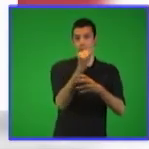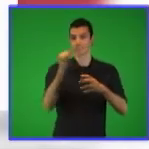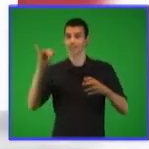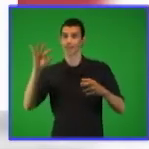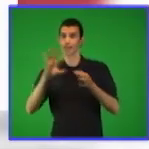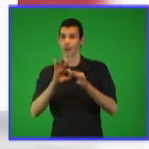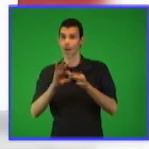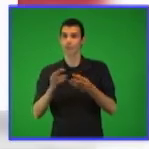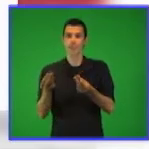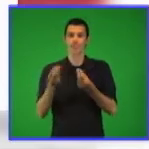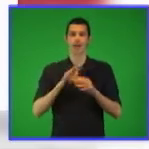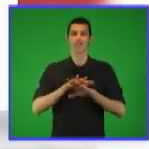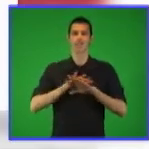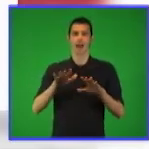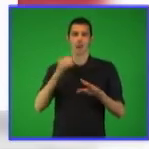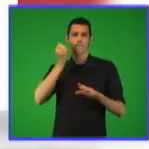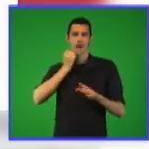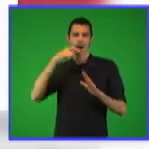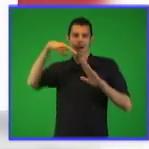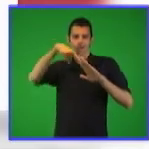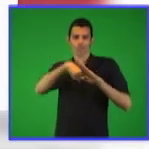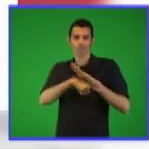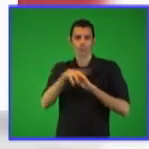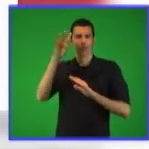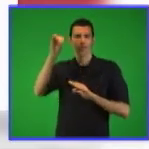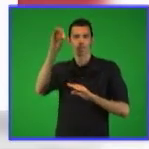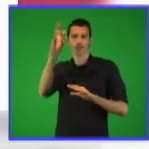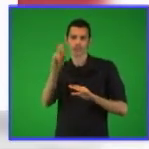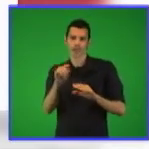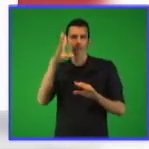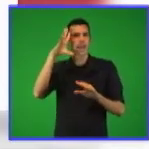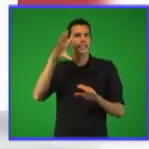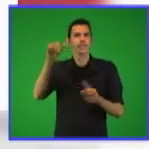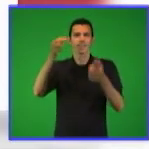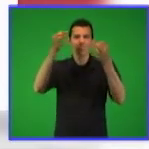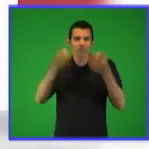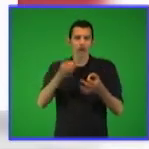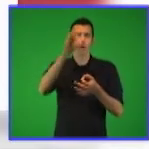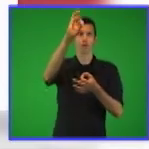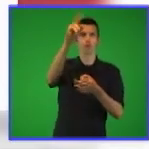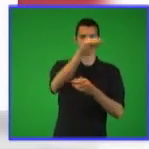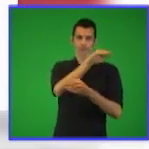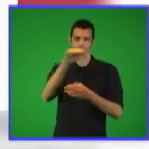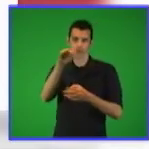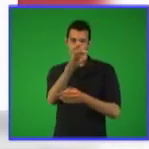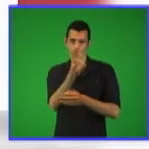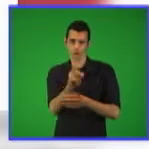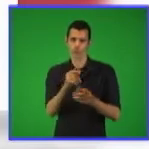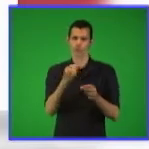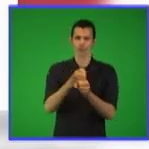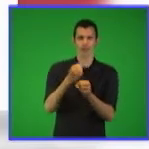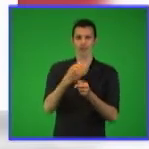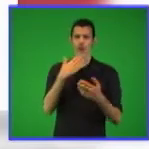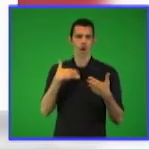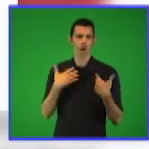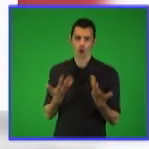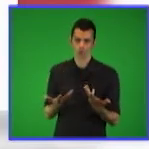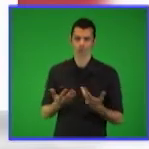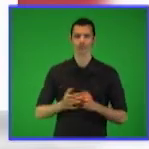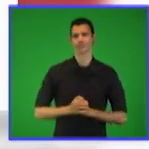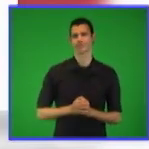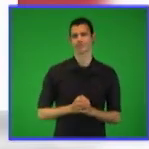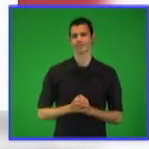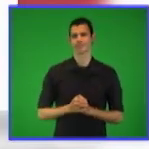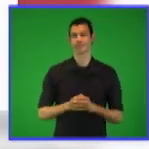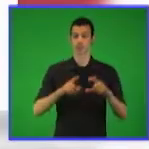contenido con los ejemplos y ejercicios correspondientes lo pueden encontrar en el epígrafe 1.6